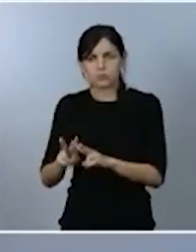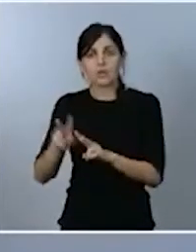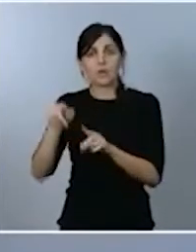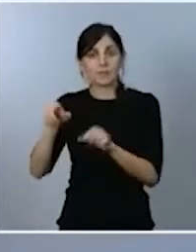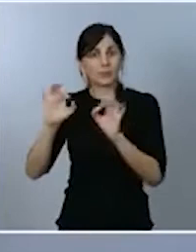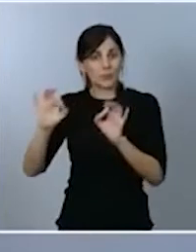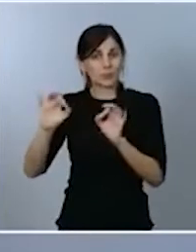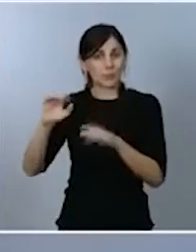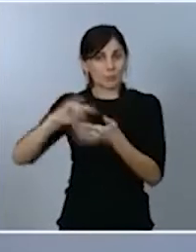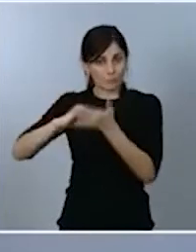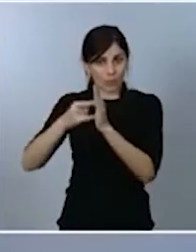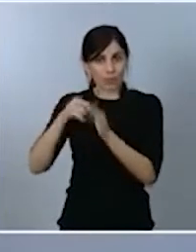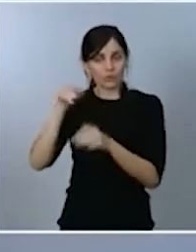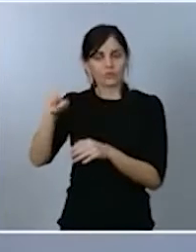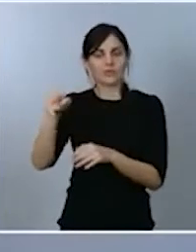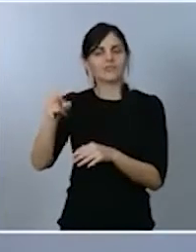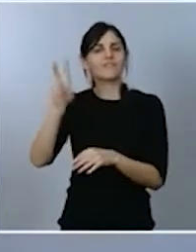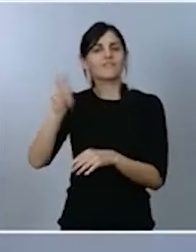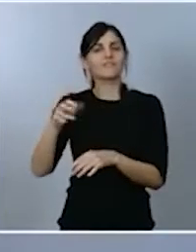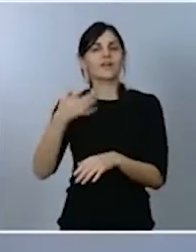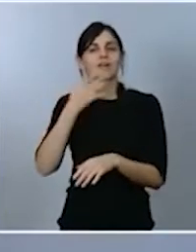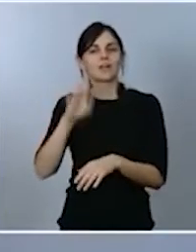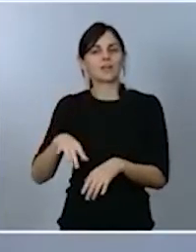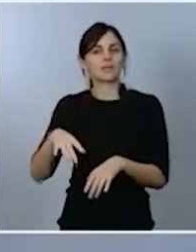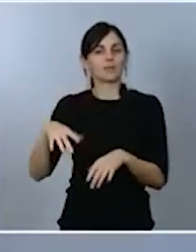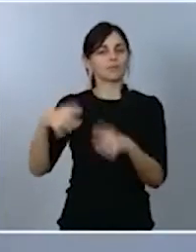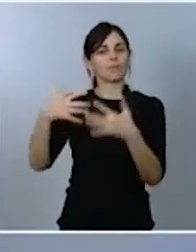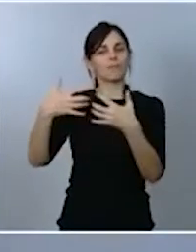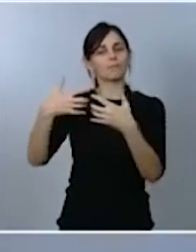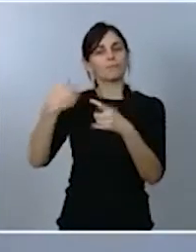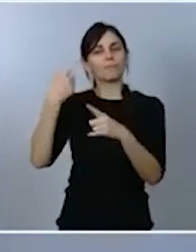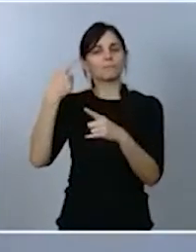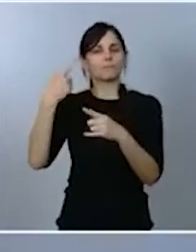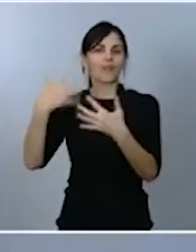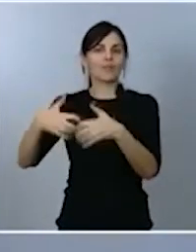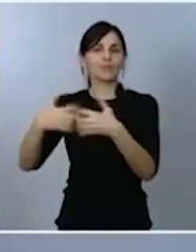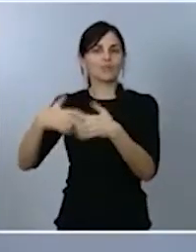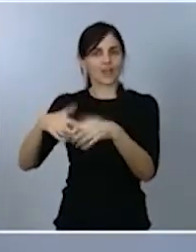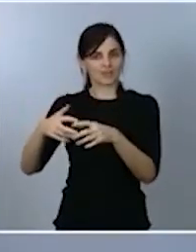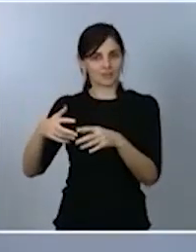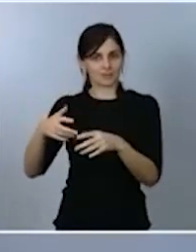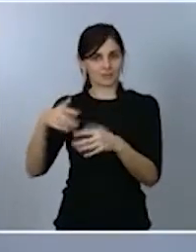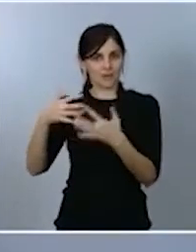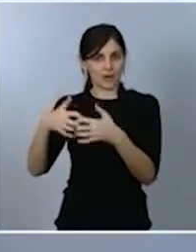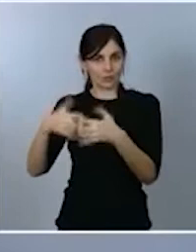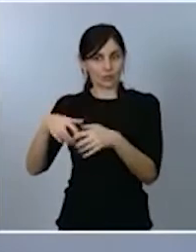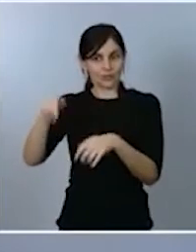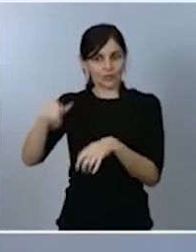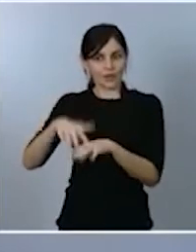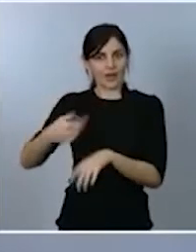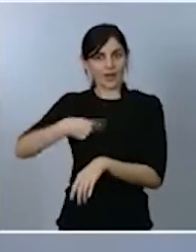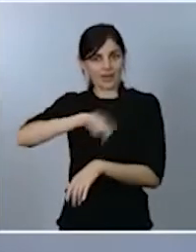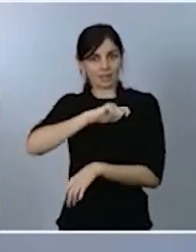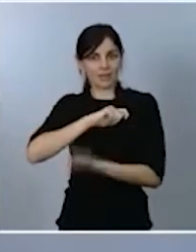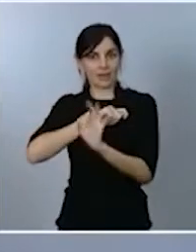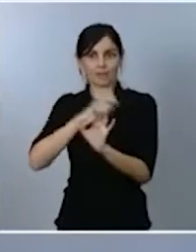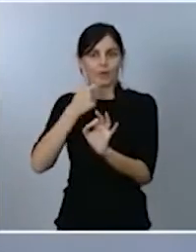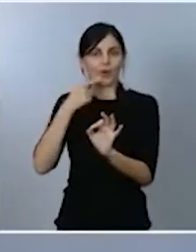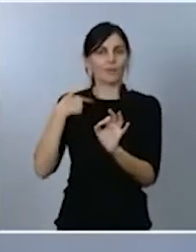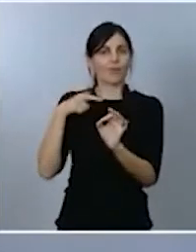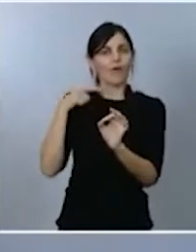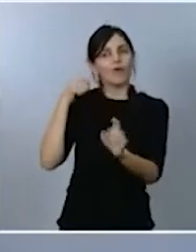modificado factorías para poder fabricar vacuna humana que estaban dedicadas a vacunas veterinarias. Se han